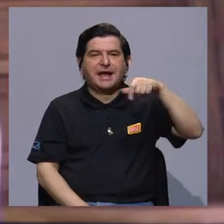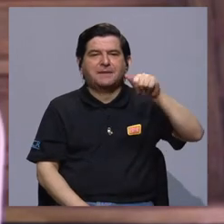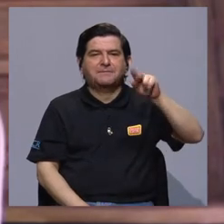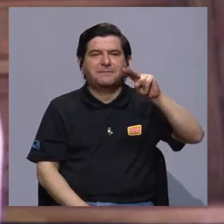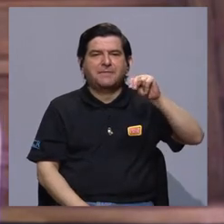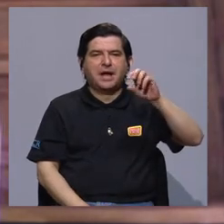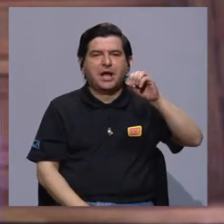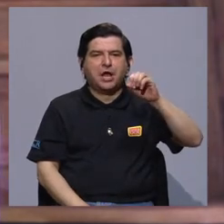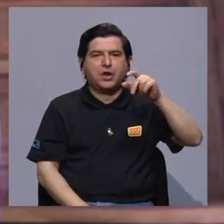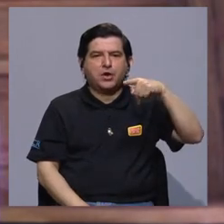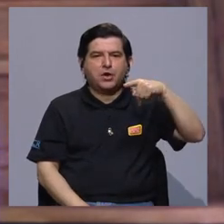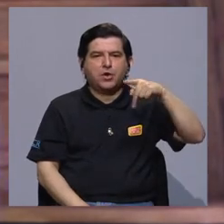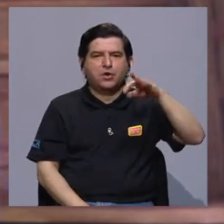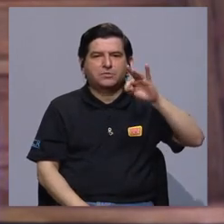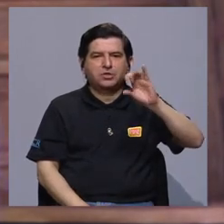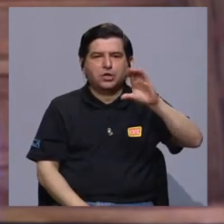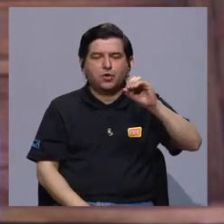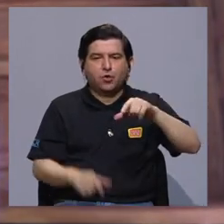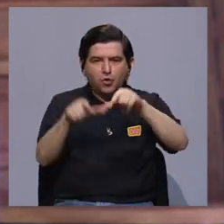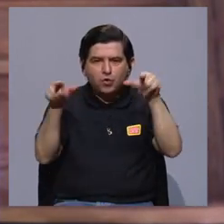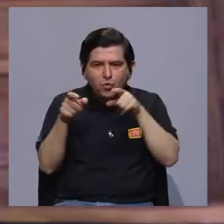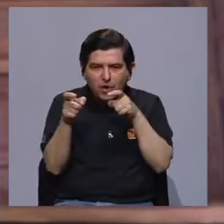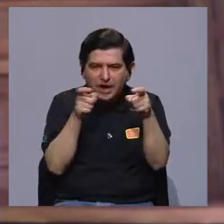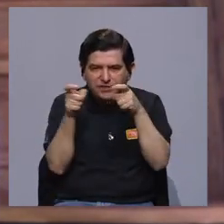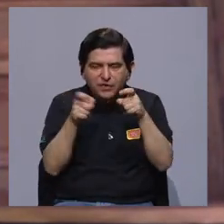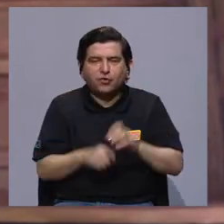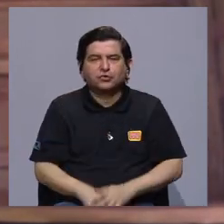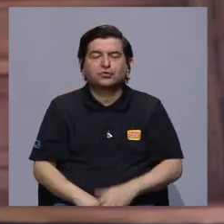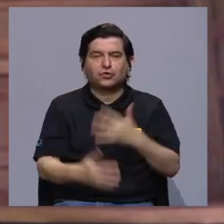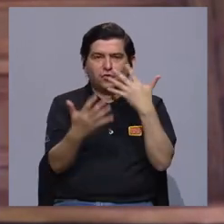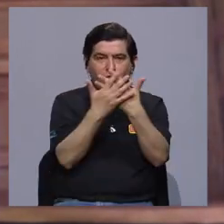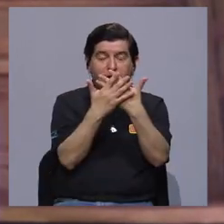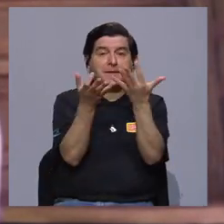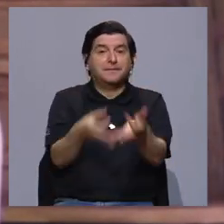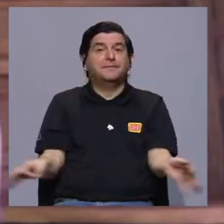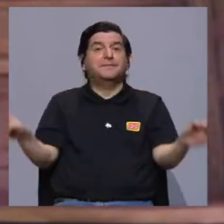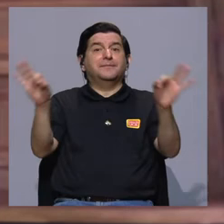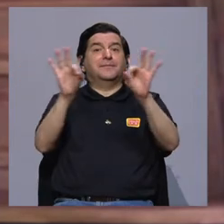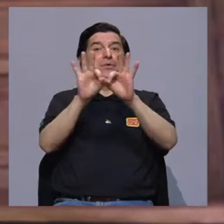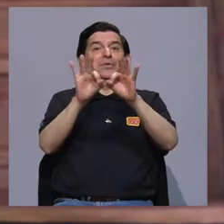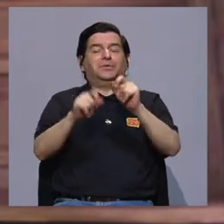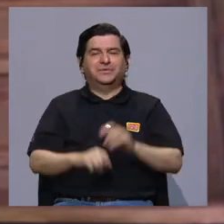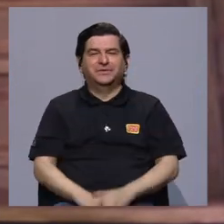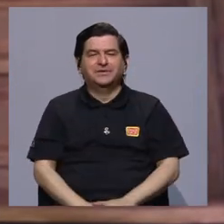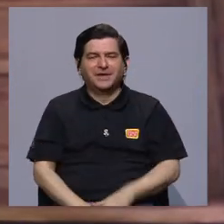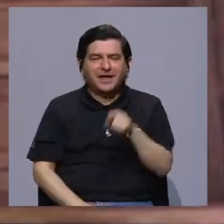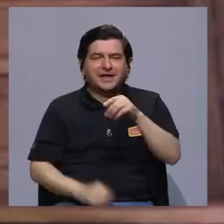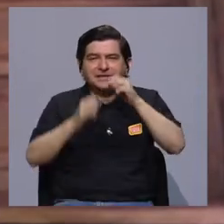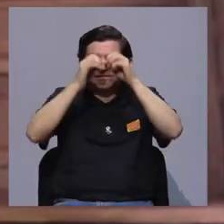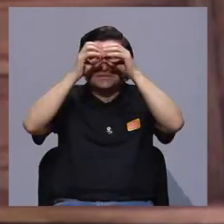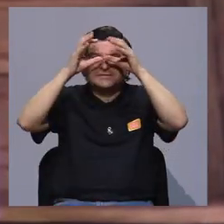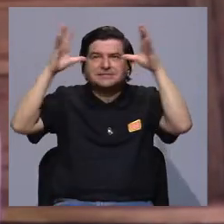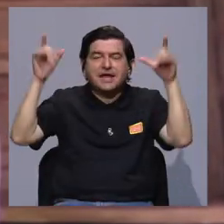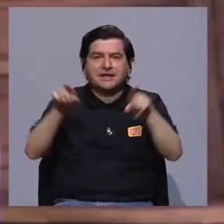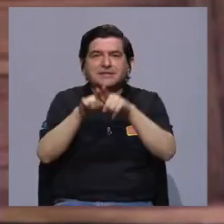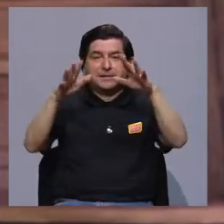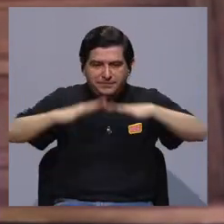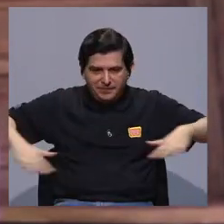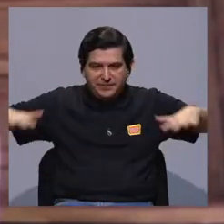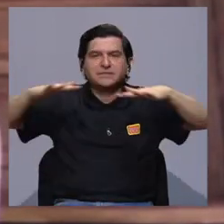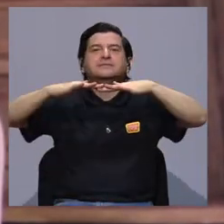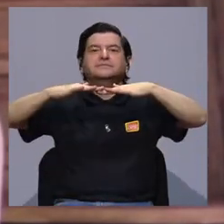es este lugar como de control en las cárceles, hay algo visual ahí muy importante, ¿verdad? El imaginario también son